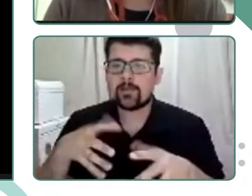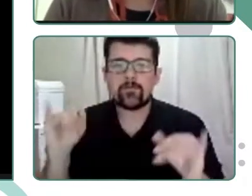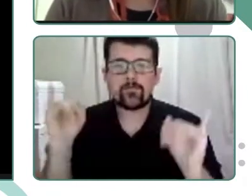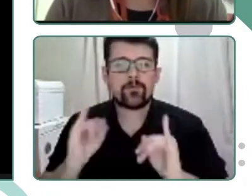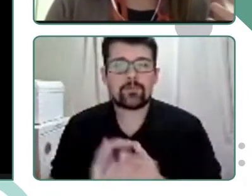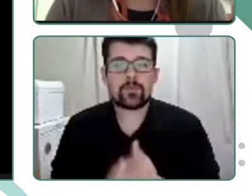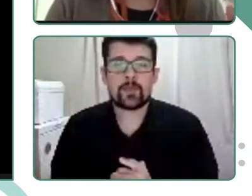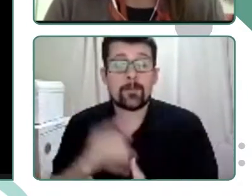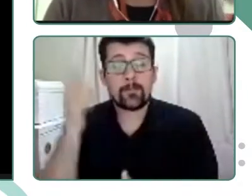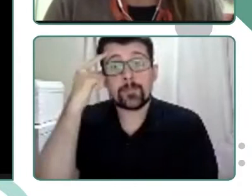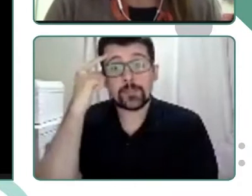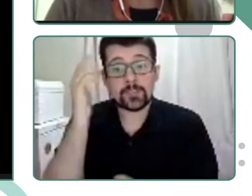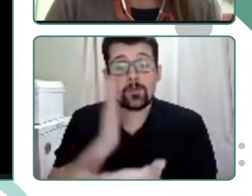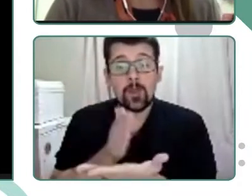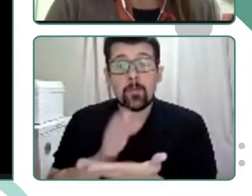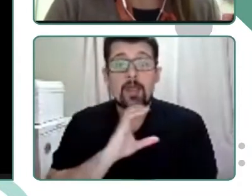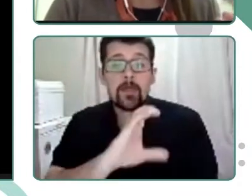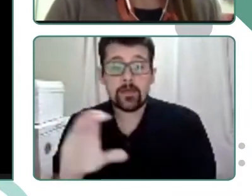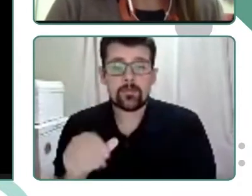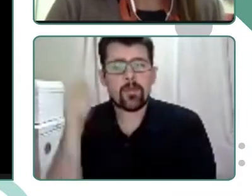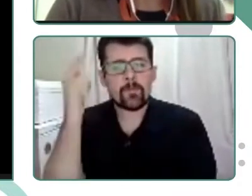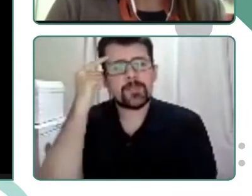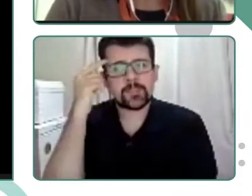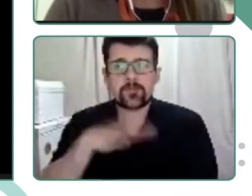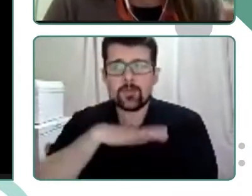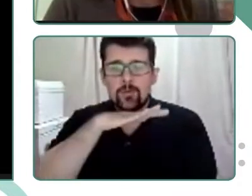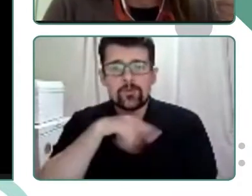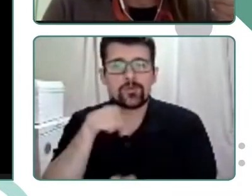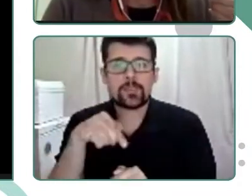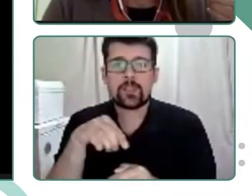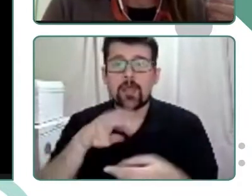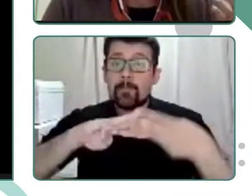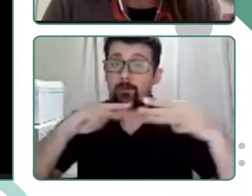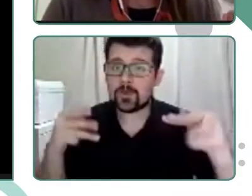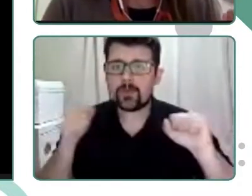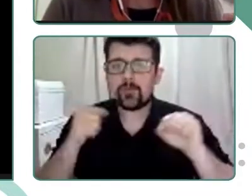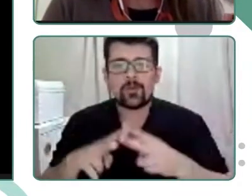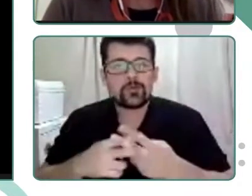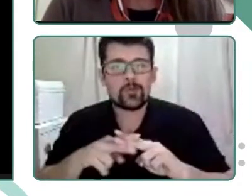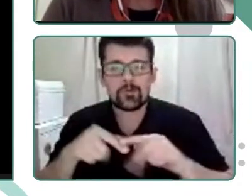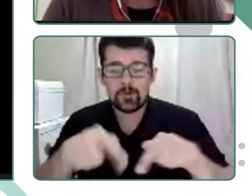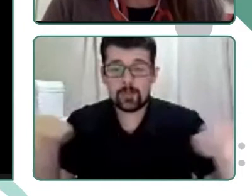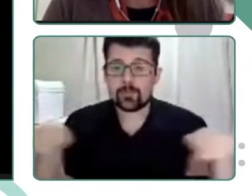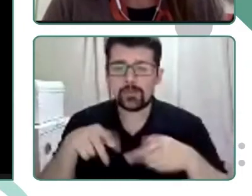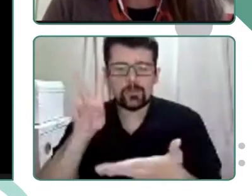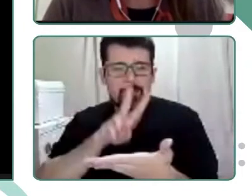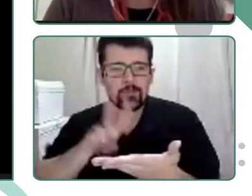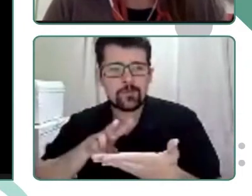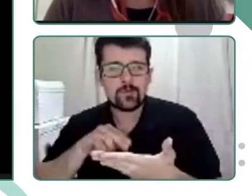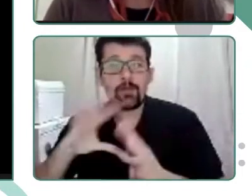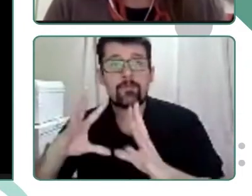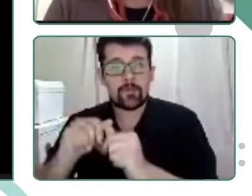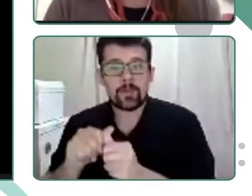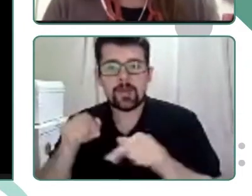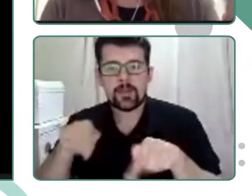en las escuelas rurales, pensando en la aplicación de un modelo que permita crear un espacio lector y familiar comunitario en la